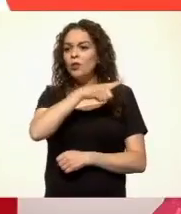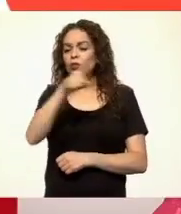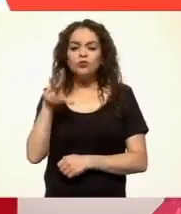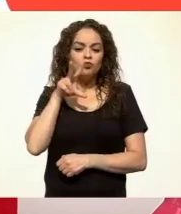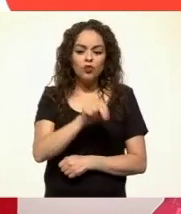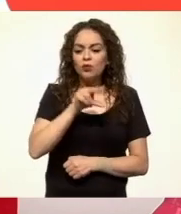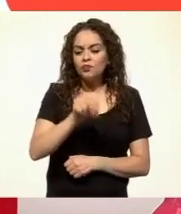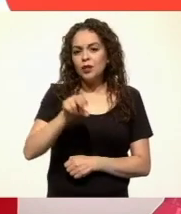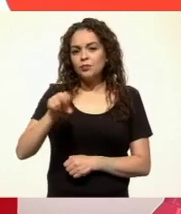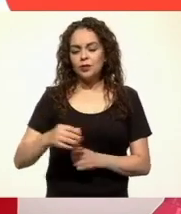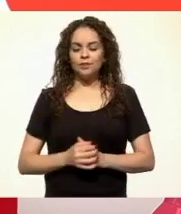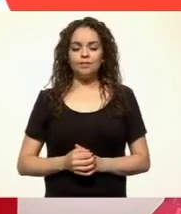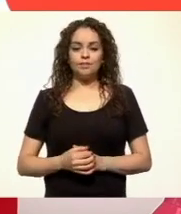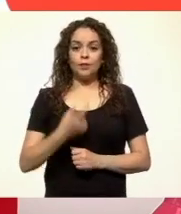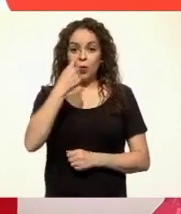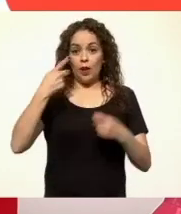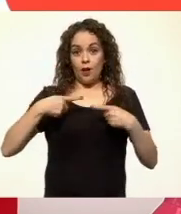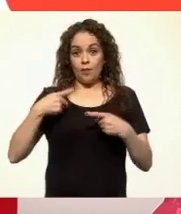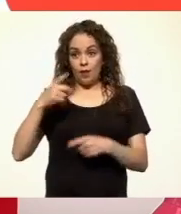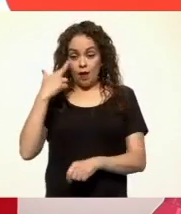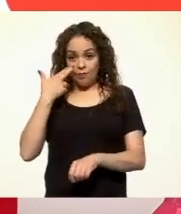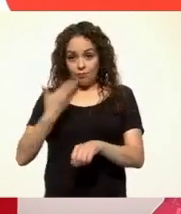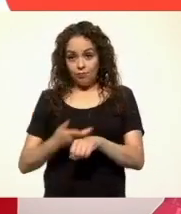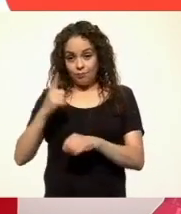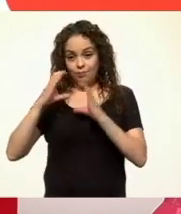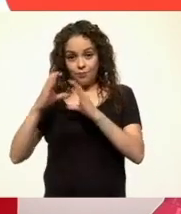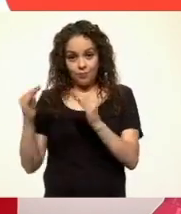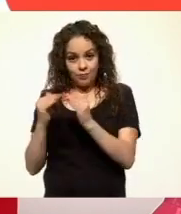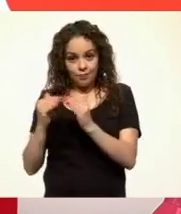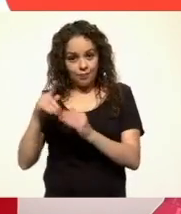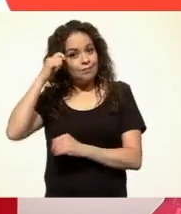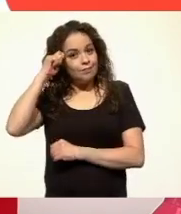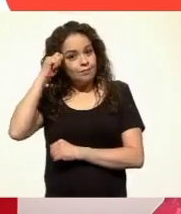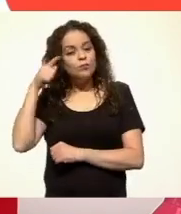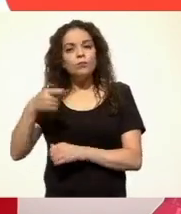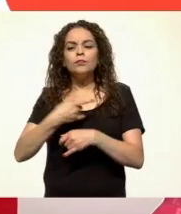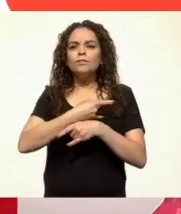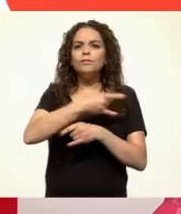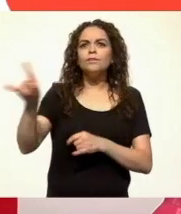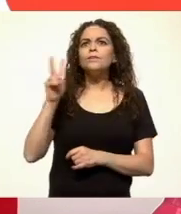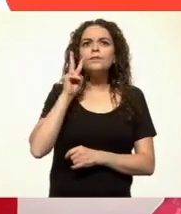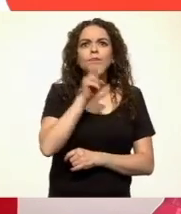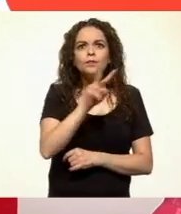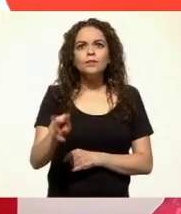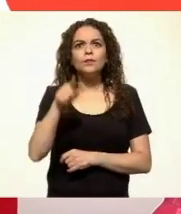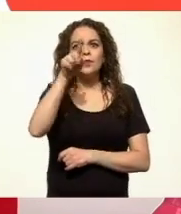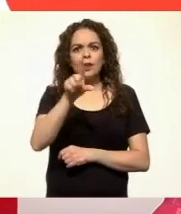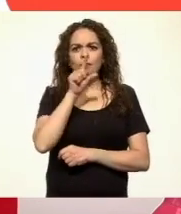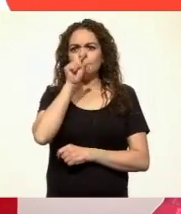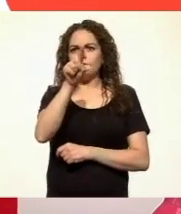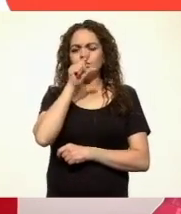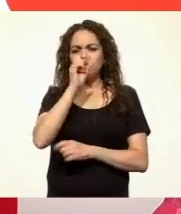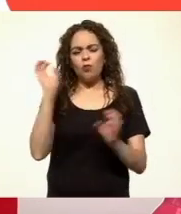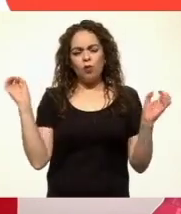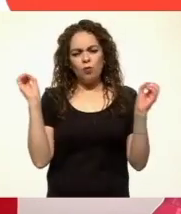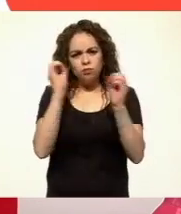Uno de los criados principales salió a ver quién tocaba y al ver el plumaje opaco y cenizo